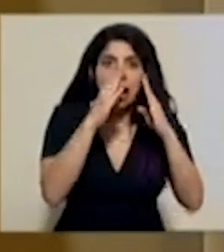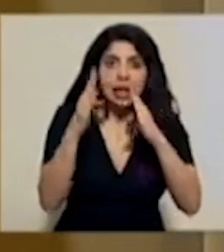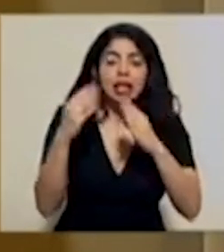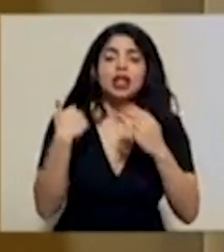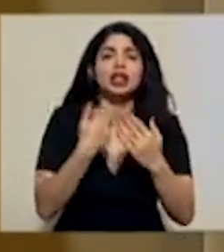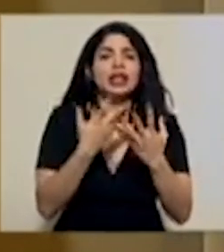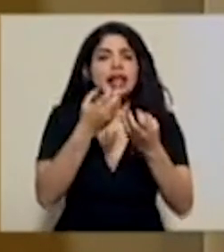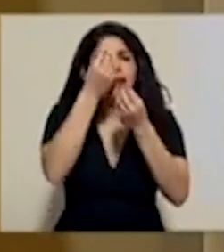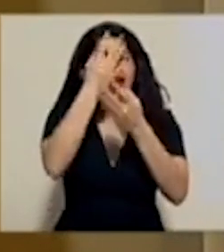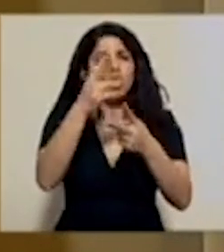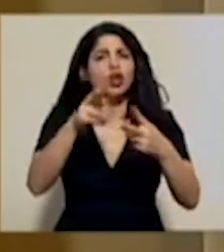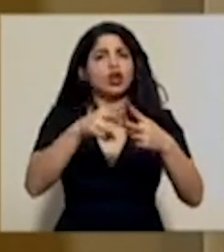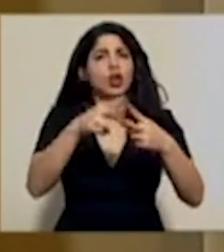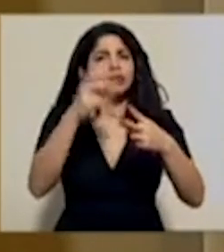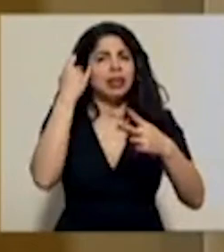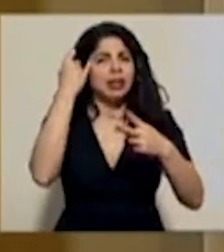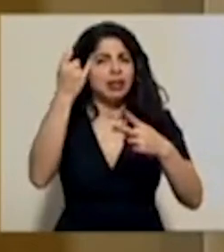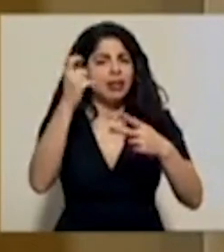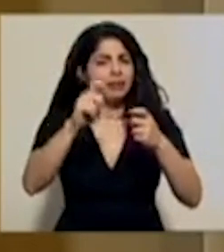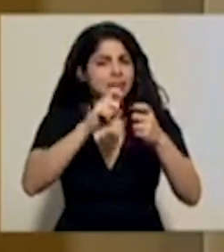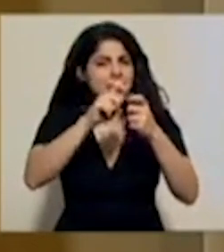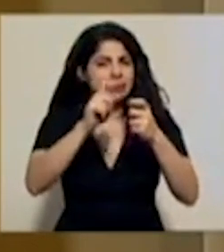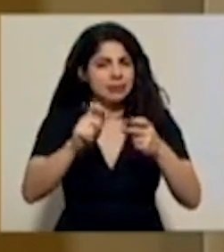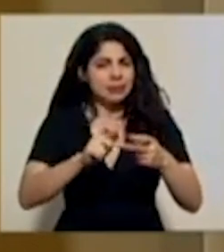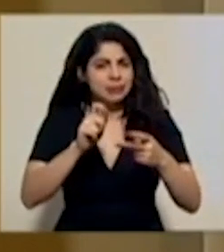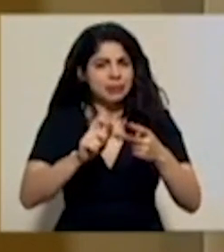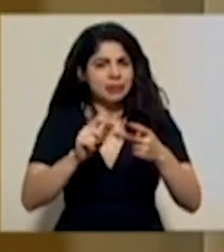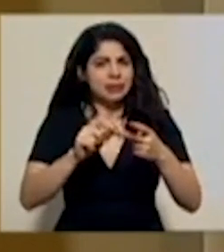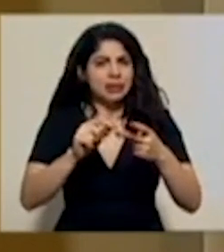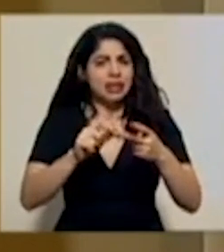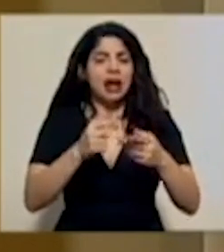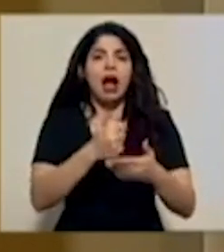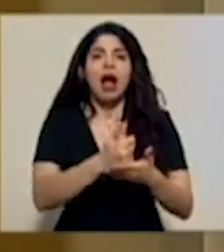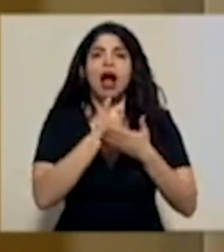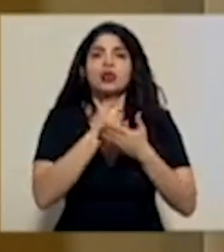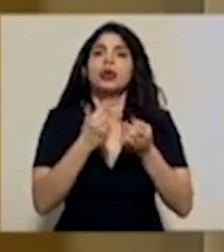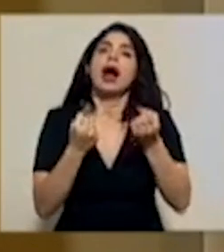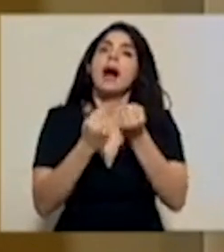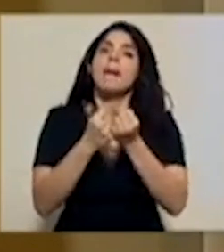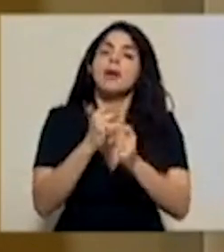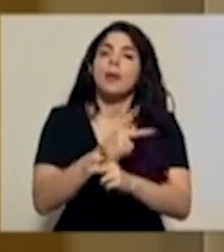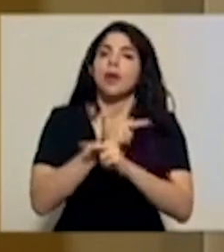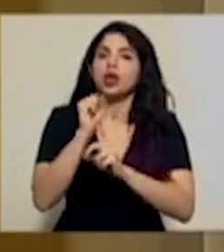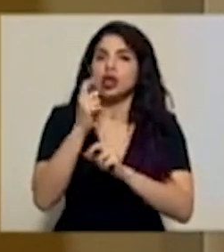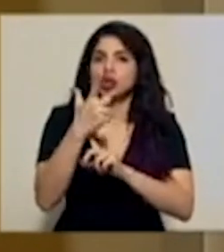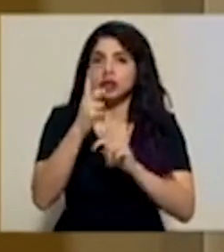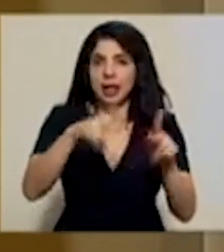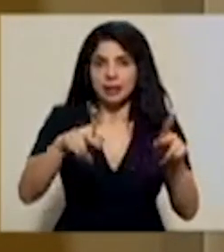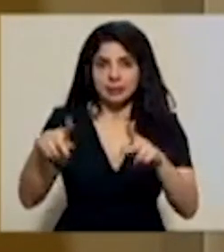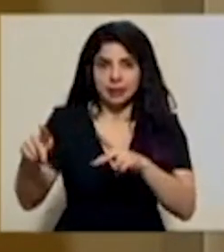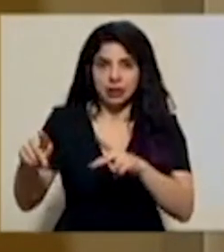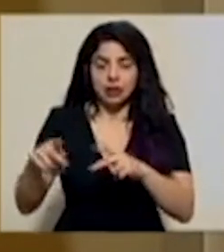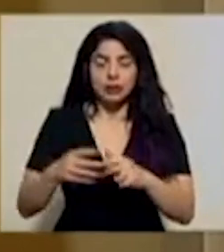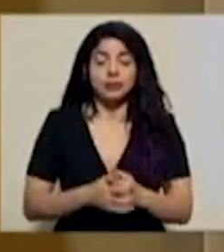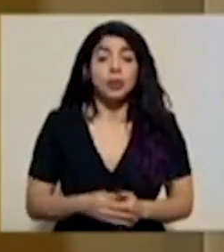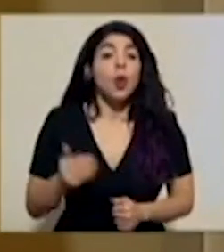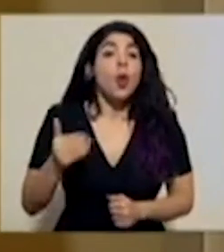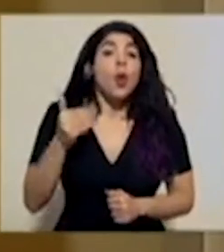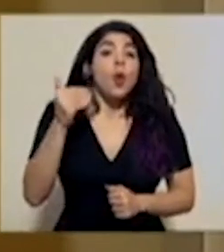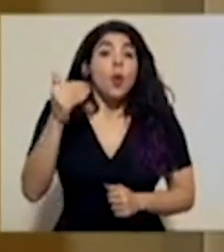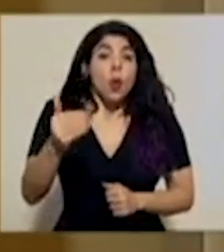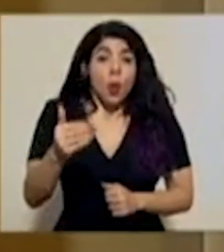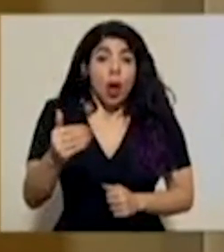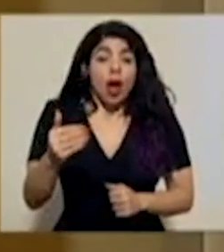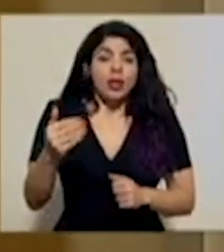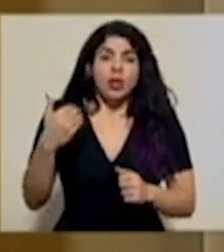de dos iniciativas muy puntuales que vienen a complementar la protección social de nuestra población. Cuando se lleva